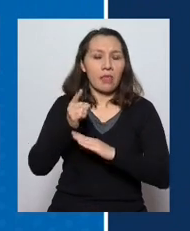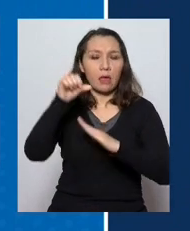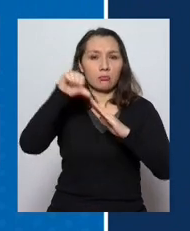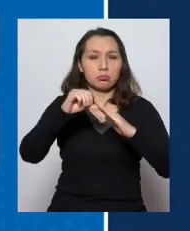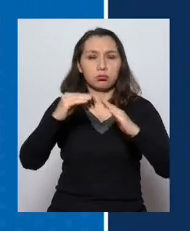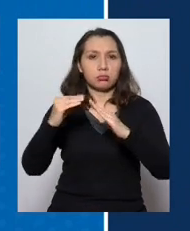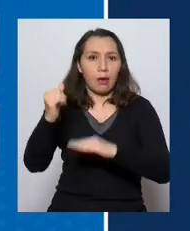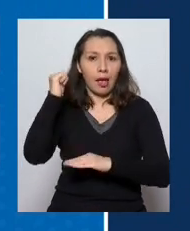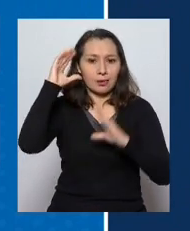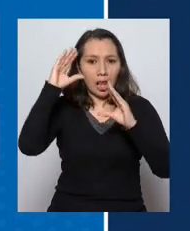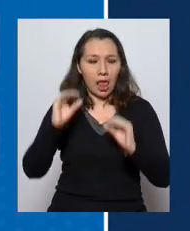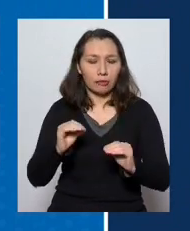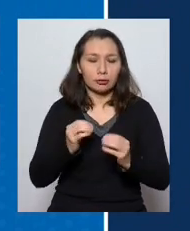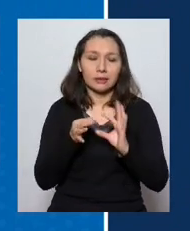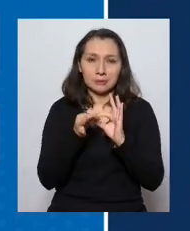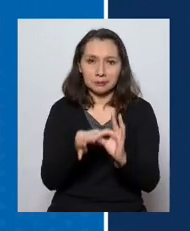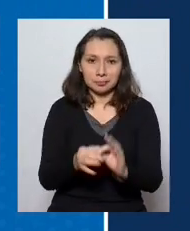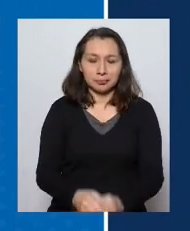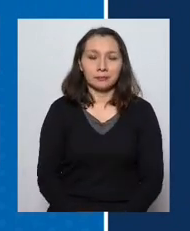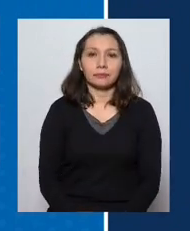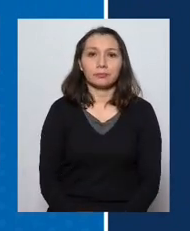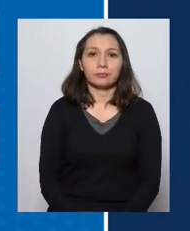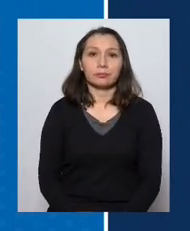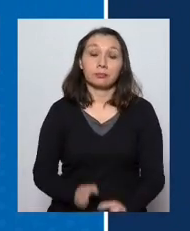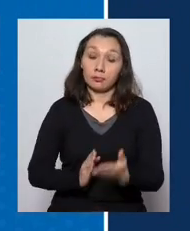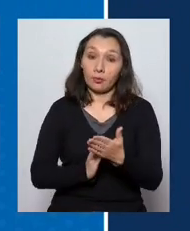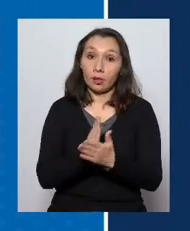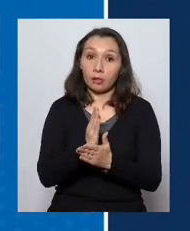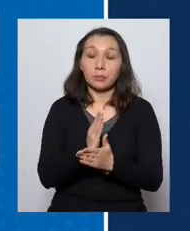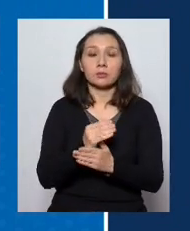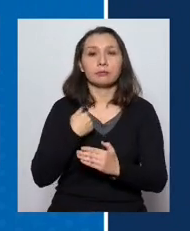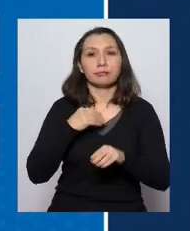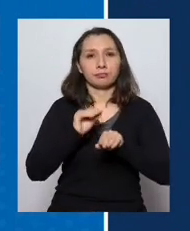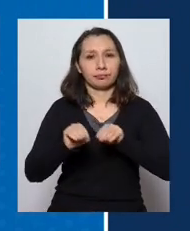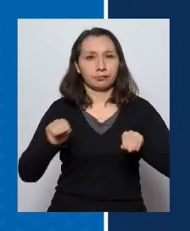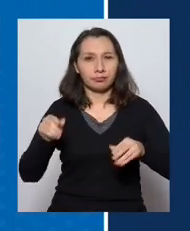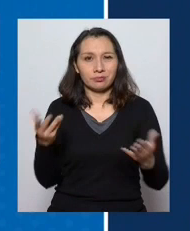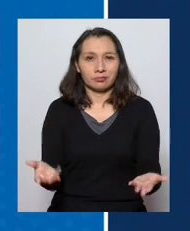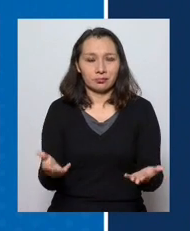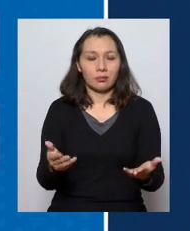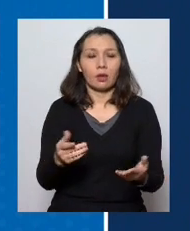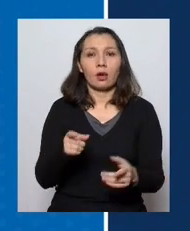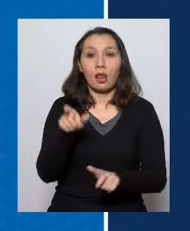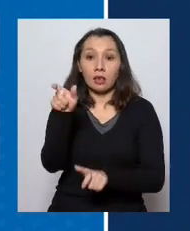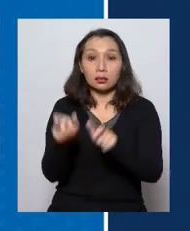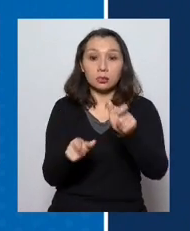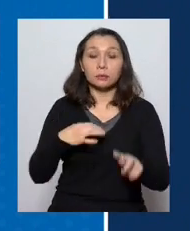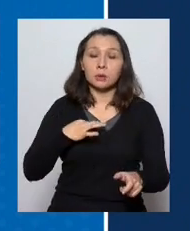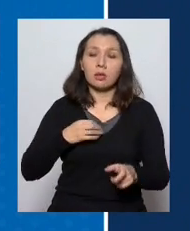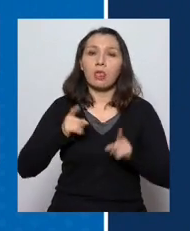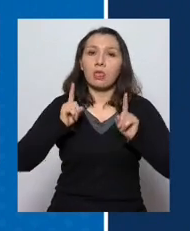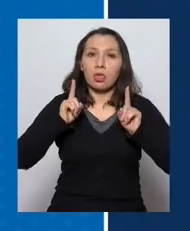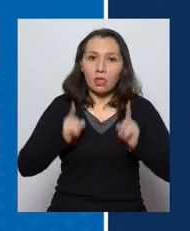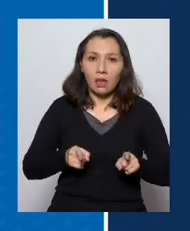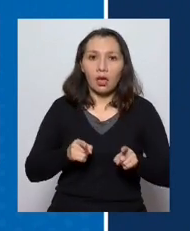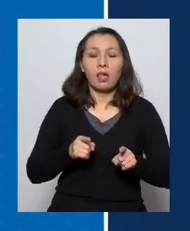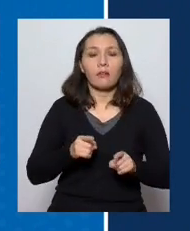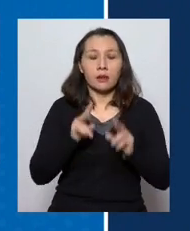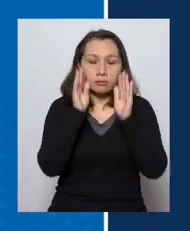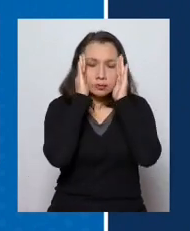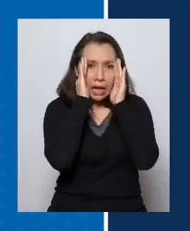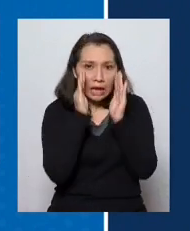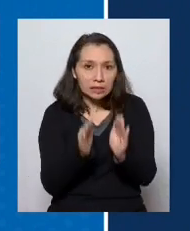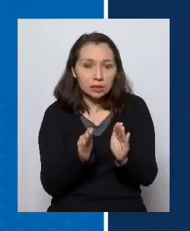está aplicando desde anoche. Gracias. Comienzo obviamente con un llamado a que la ciudadanía debe estar